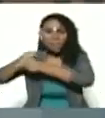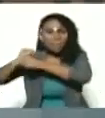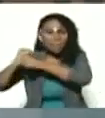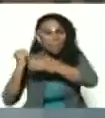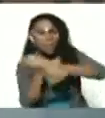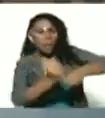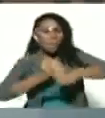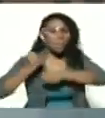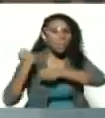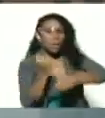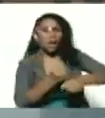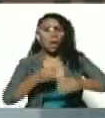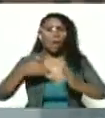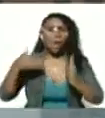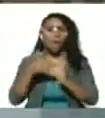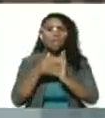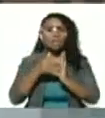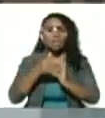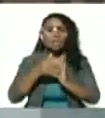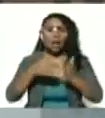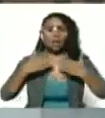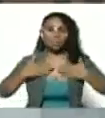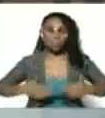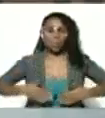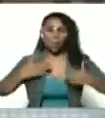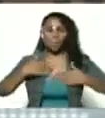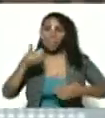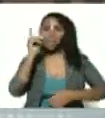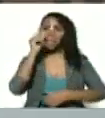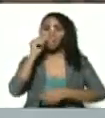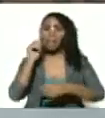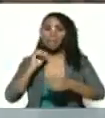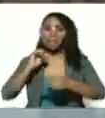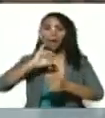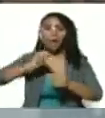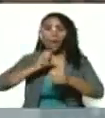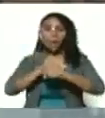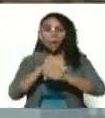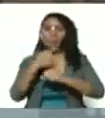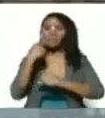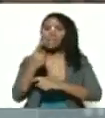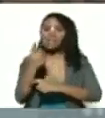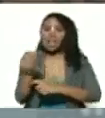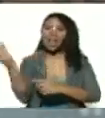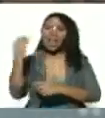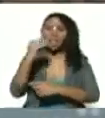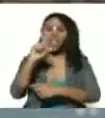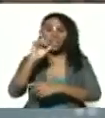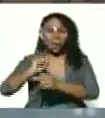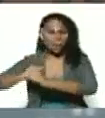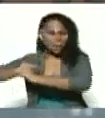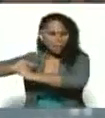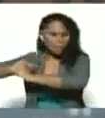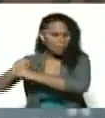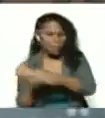cuerpo de Jorge Rodríguez. Y dicen que cada vez que le daban un batazo,